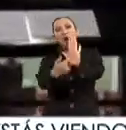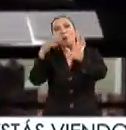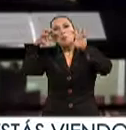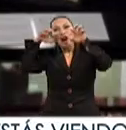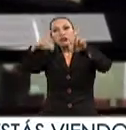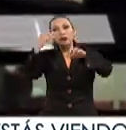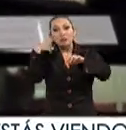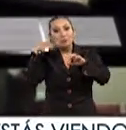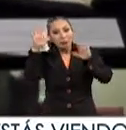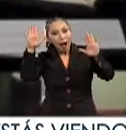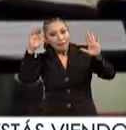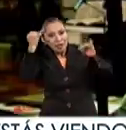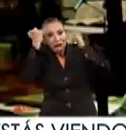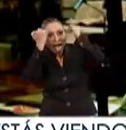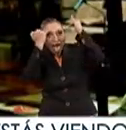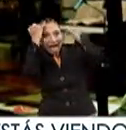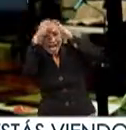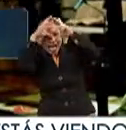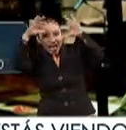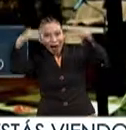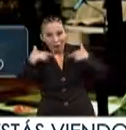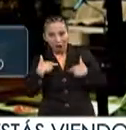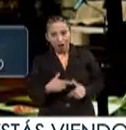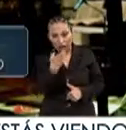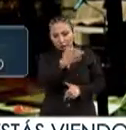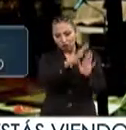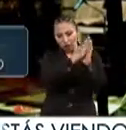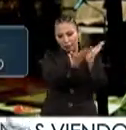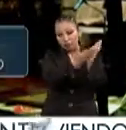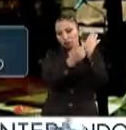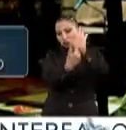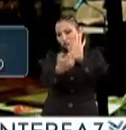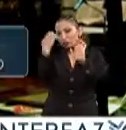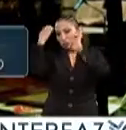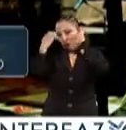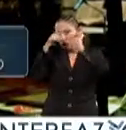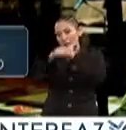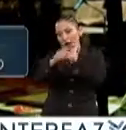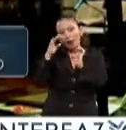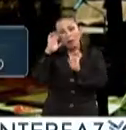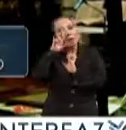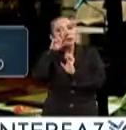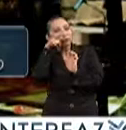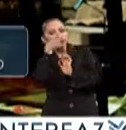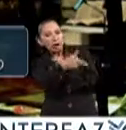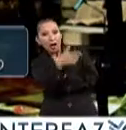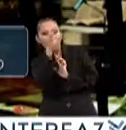de la imaginación humana. Una exposición de libros que explora la cultura